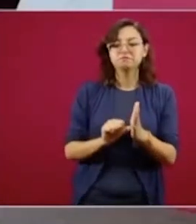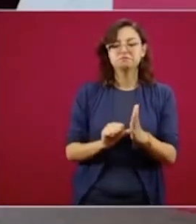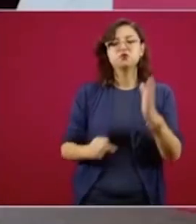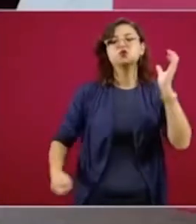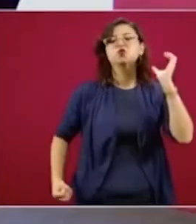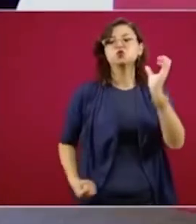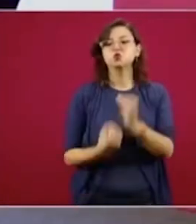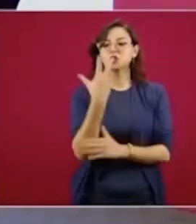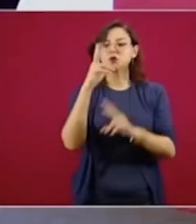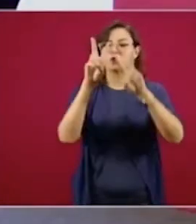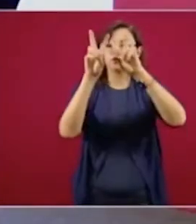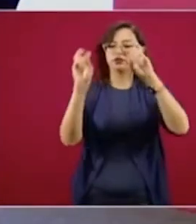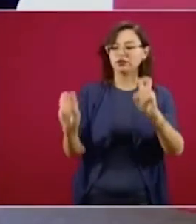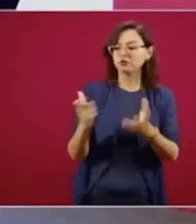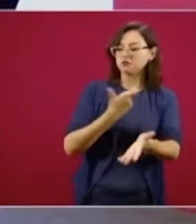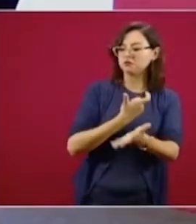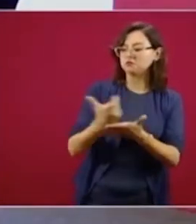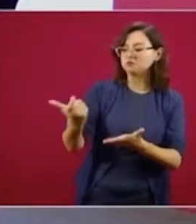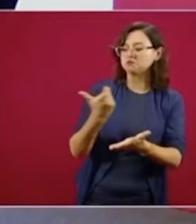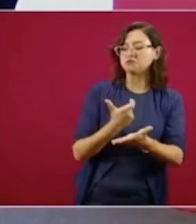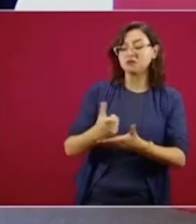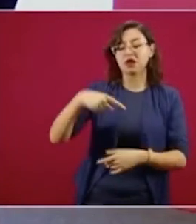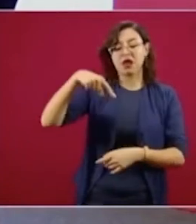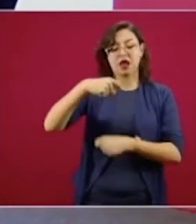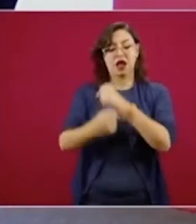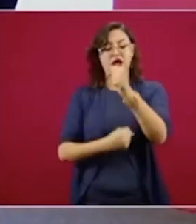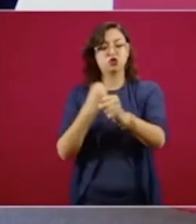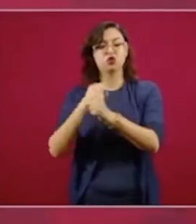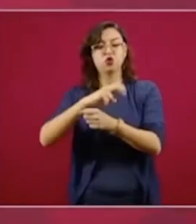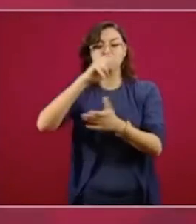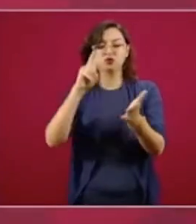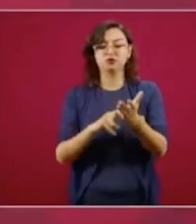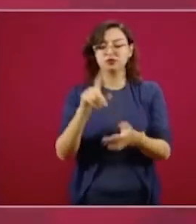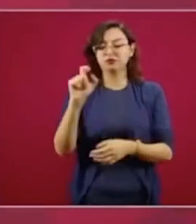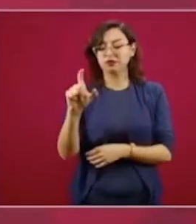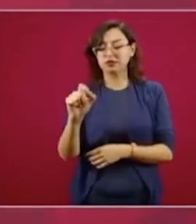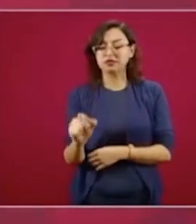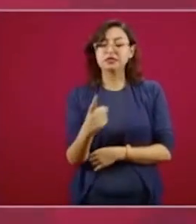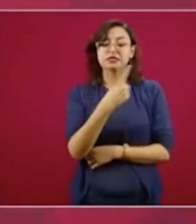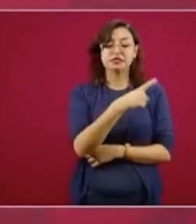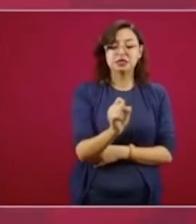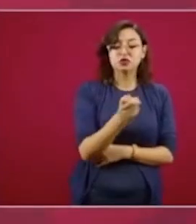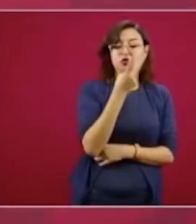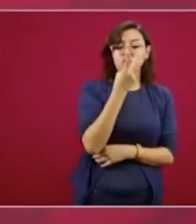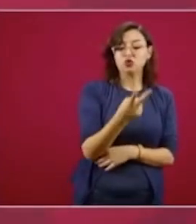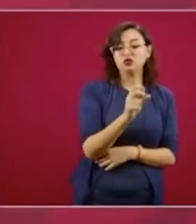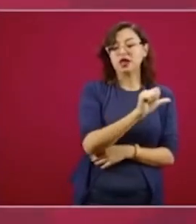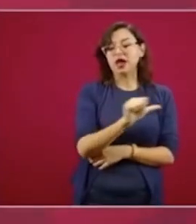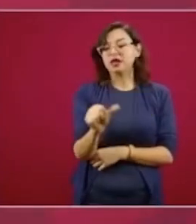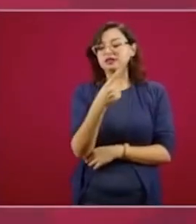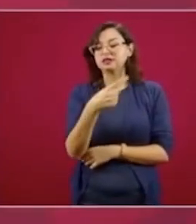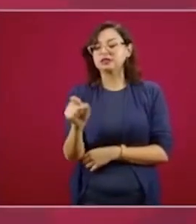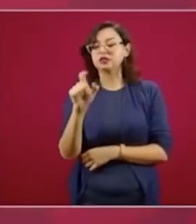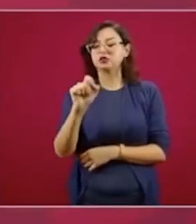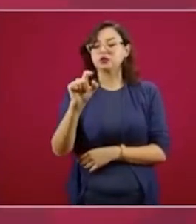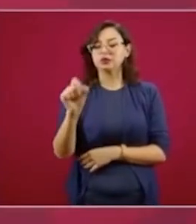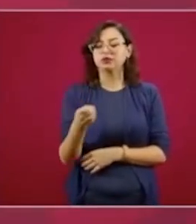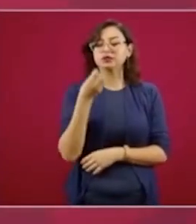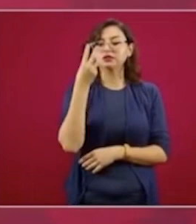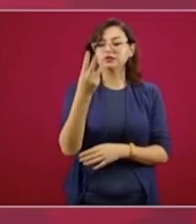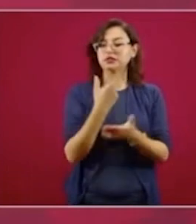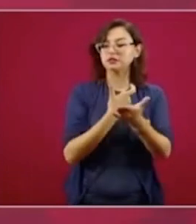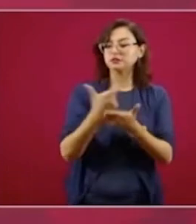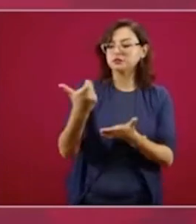mínimos. Este año el salario mínimo pasó de 102 a 123 pesos diarios,